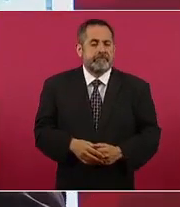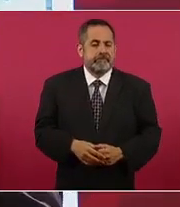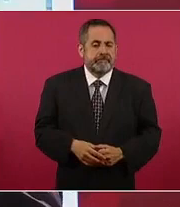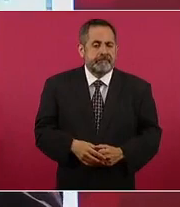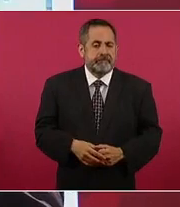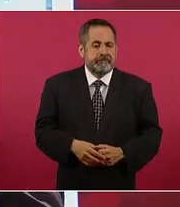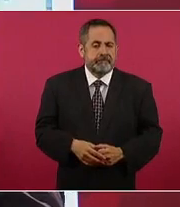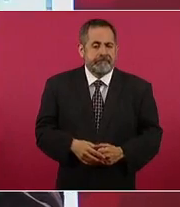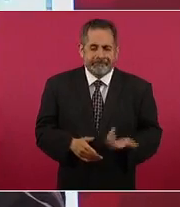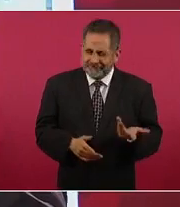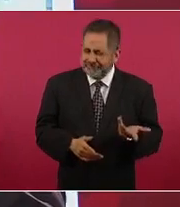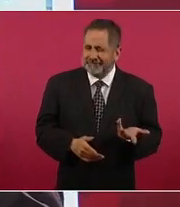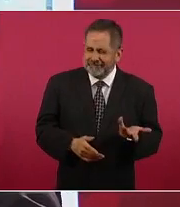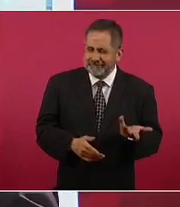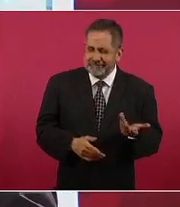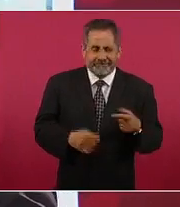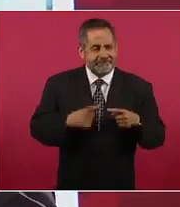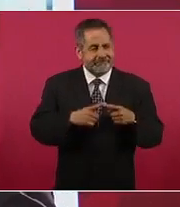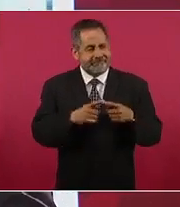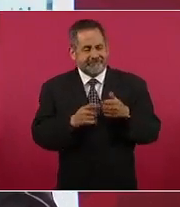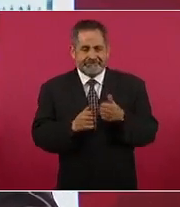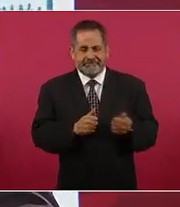Depende quien esté